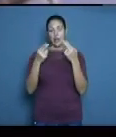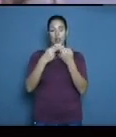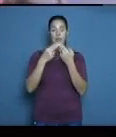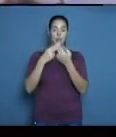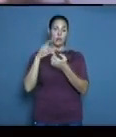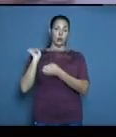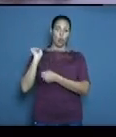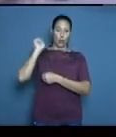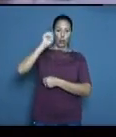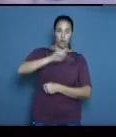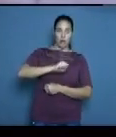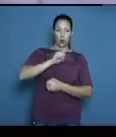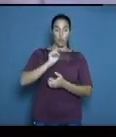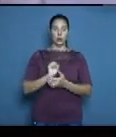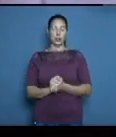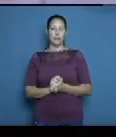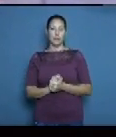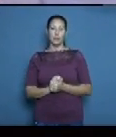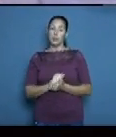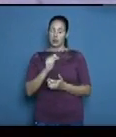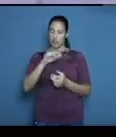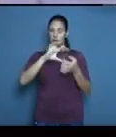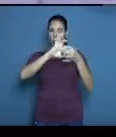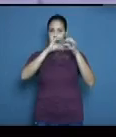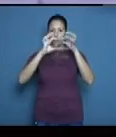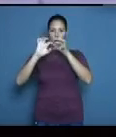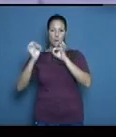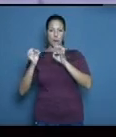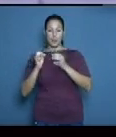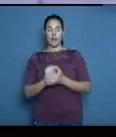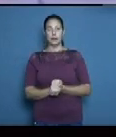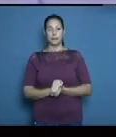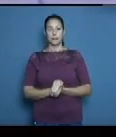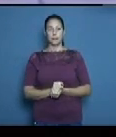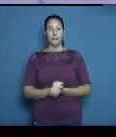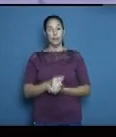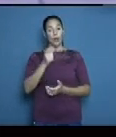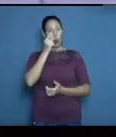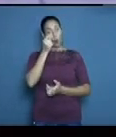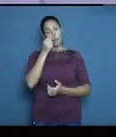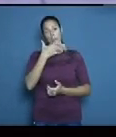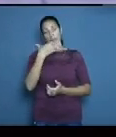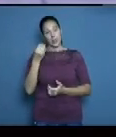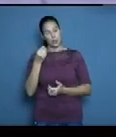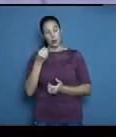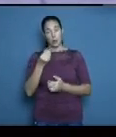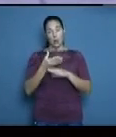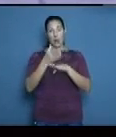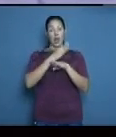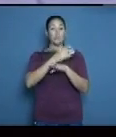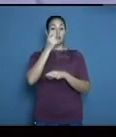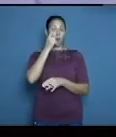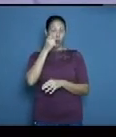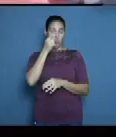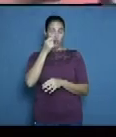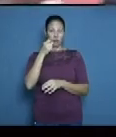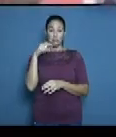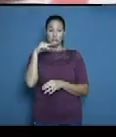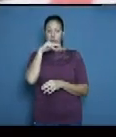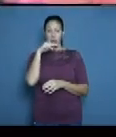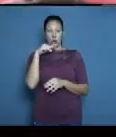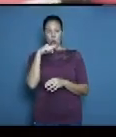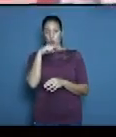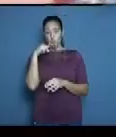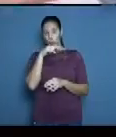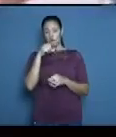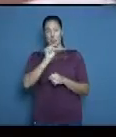la 32ª Olimpiada el veterano Garzón perdió en octavos de final ante un rival bielorruso campeón de Europa